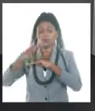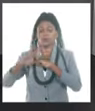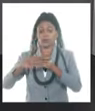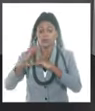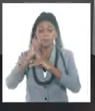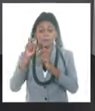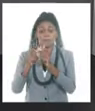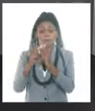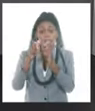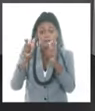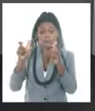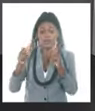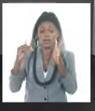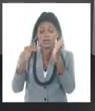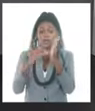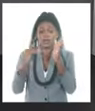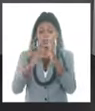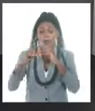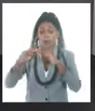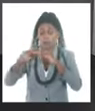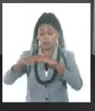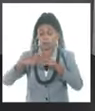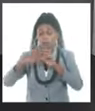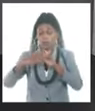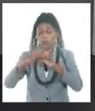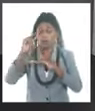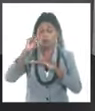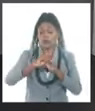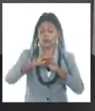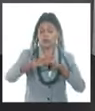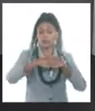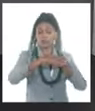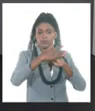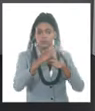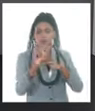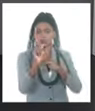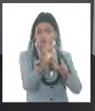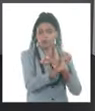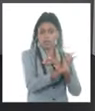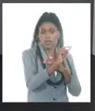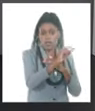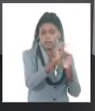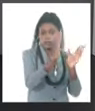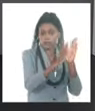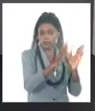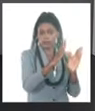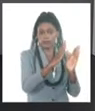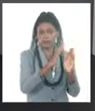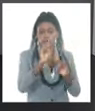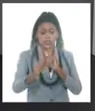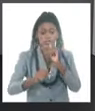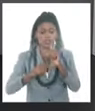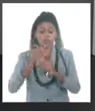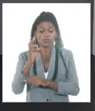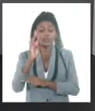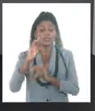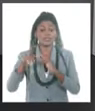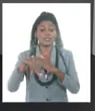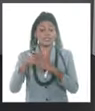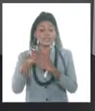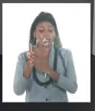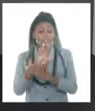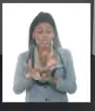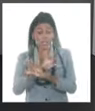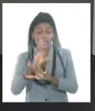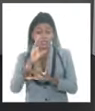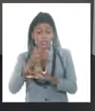incrementará en la tarde amarejadas y poco oleaje en el resto de nuestros litorales. Para los próximos tres días como ya le